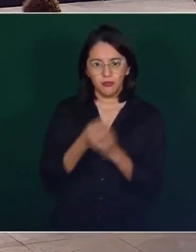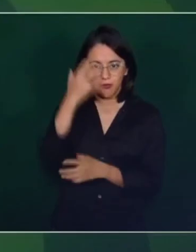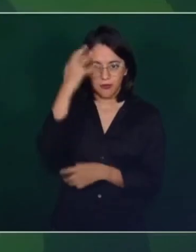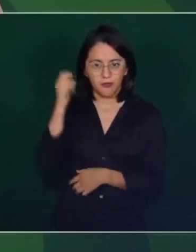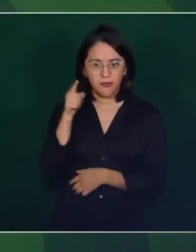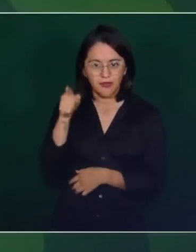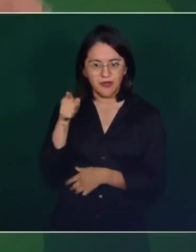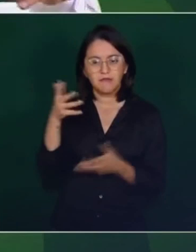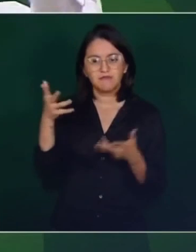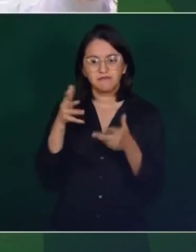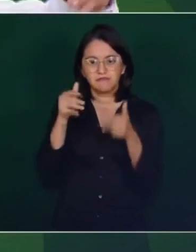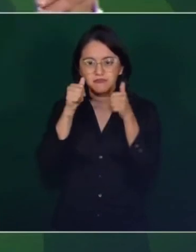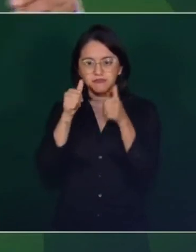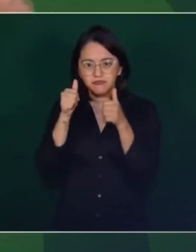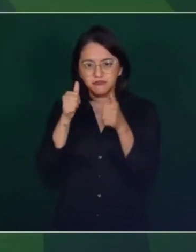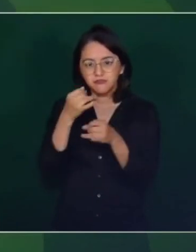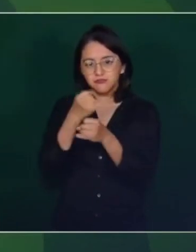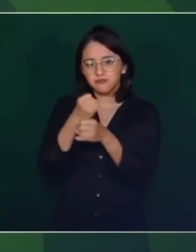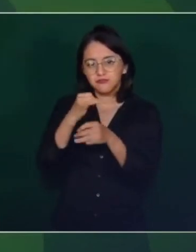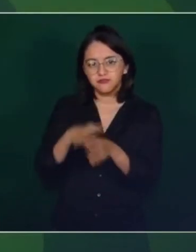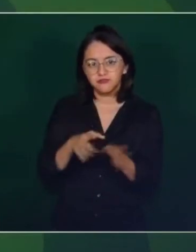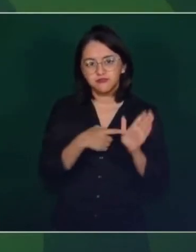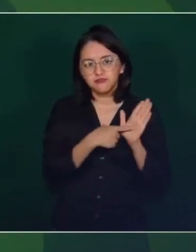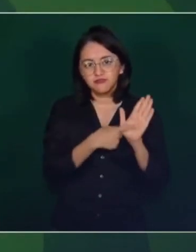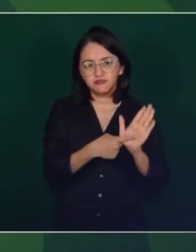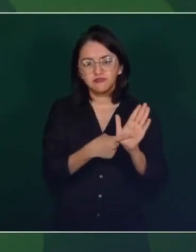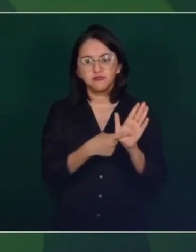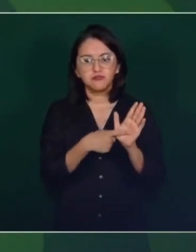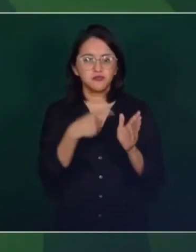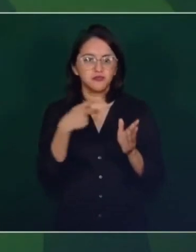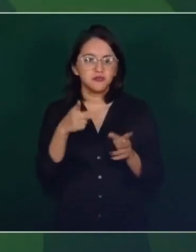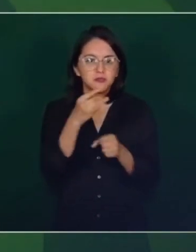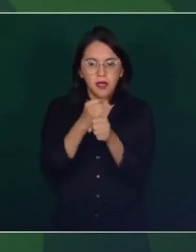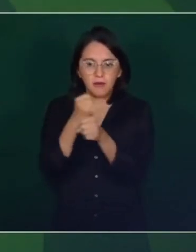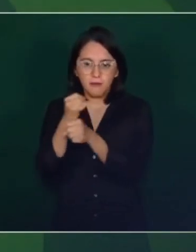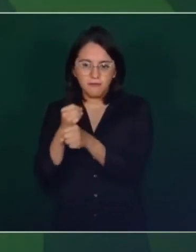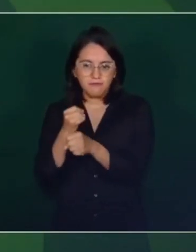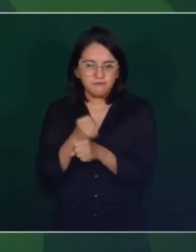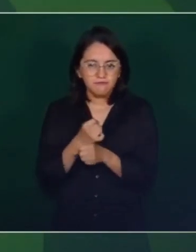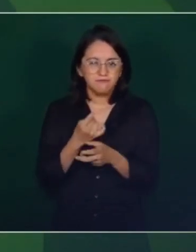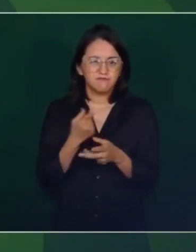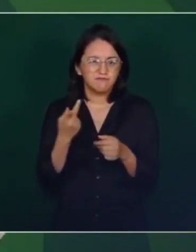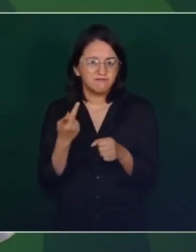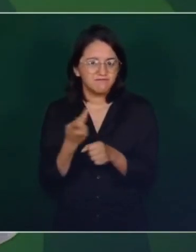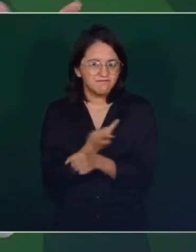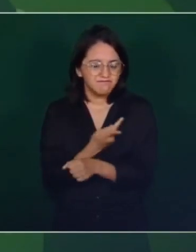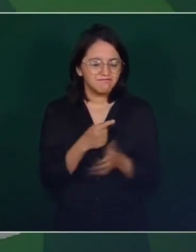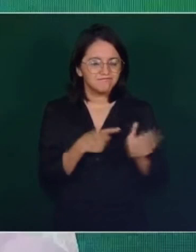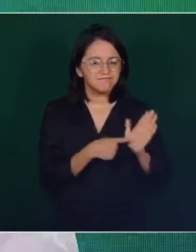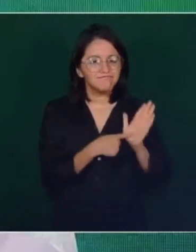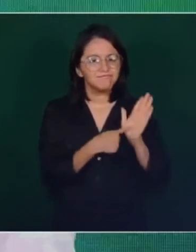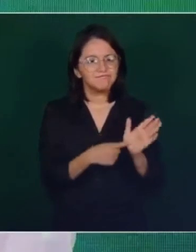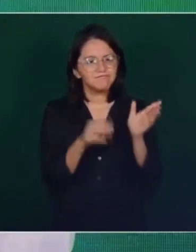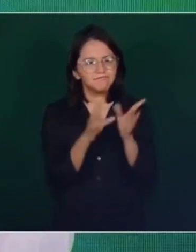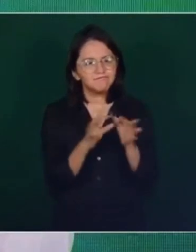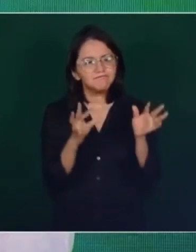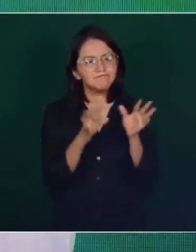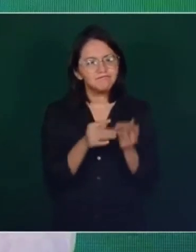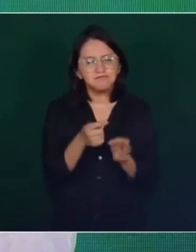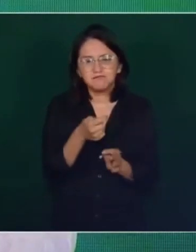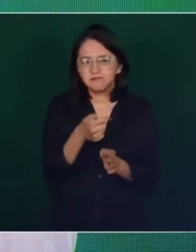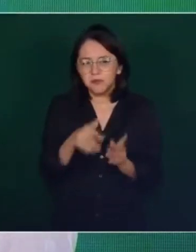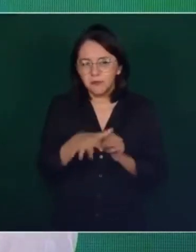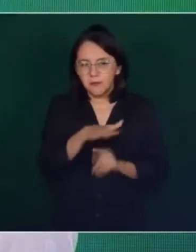Ellos están a cargo de la investigación y estamos